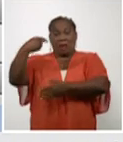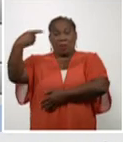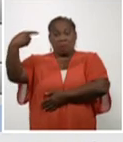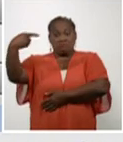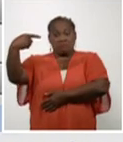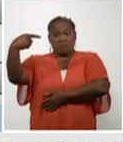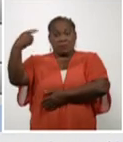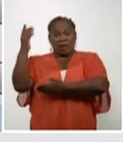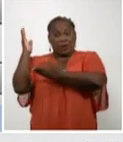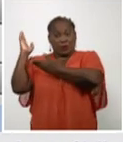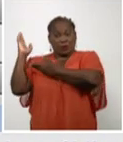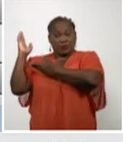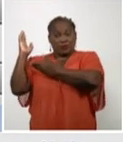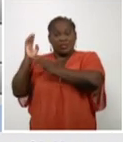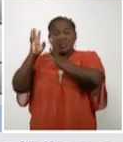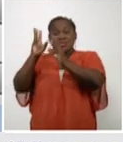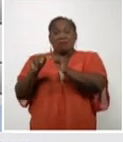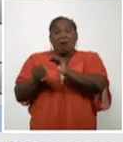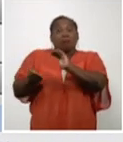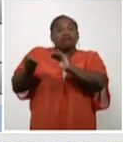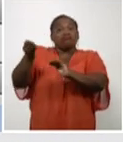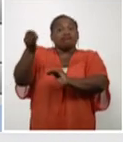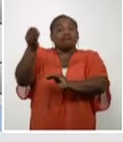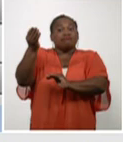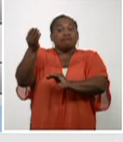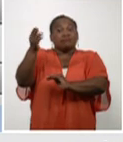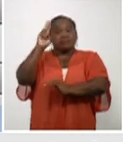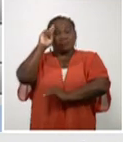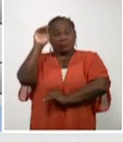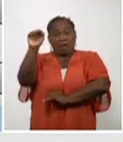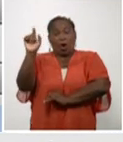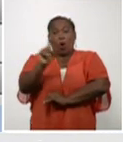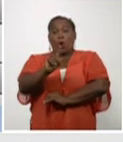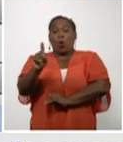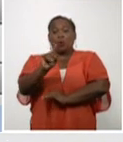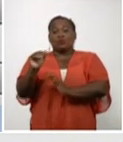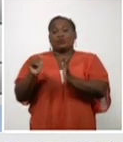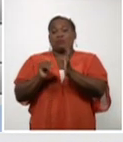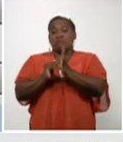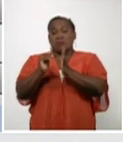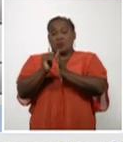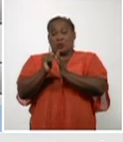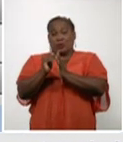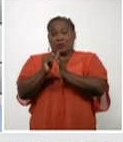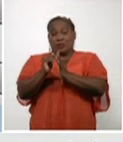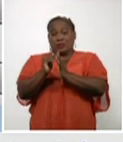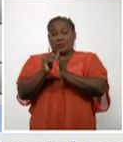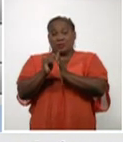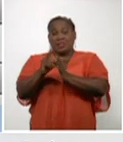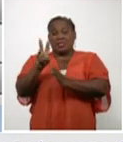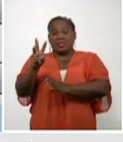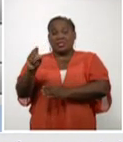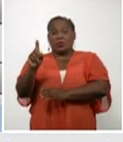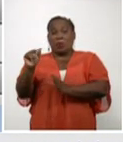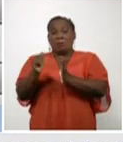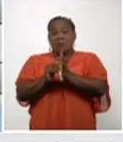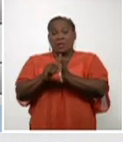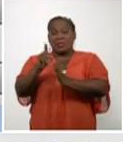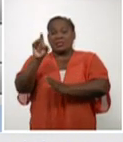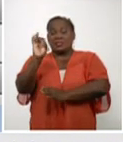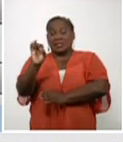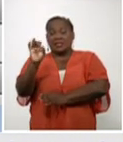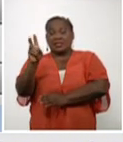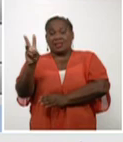Una cifra elevada de casos activos, 11.301.713. Con el